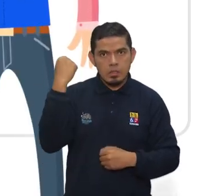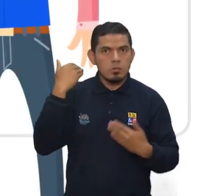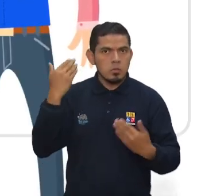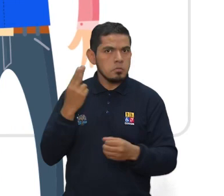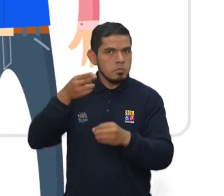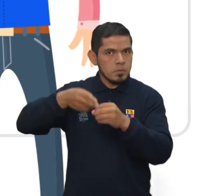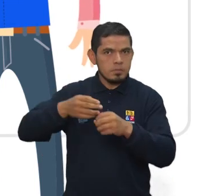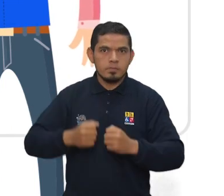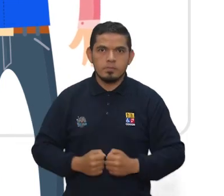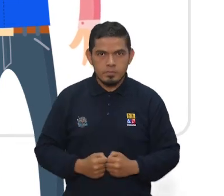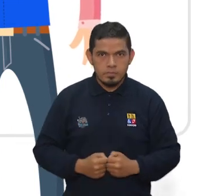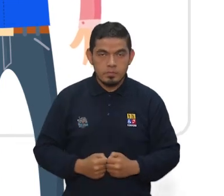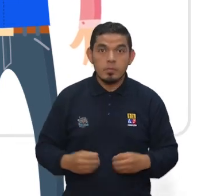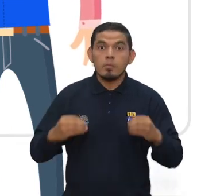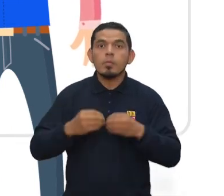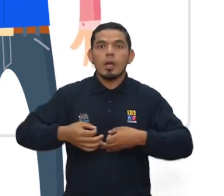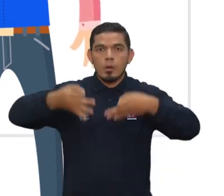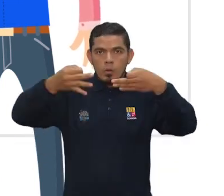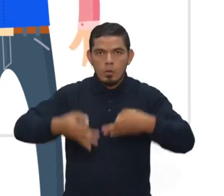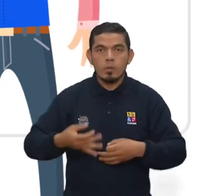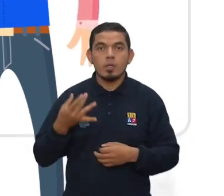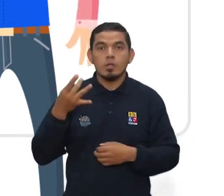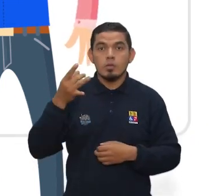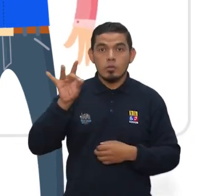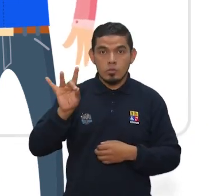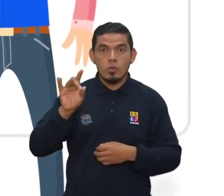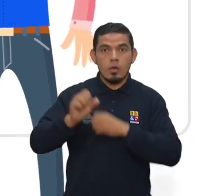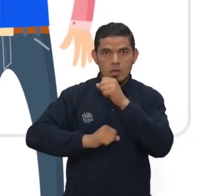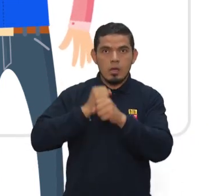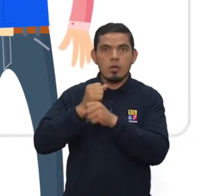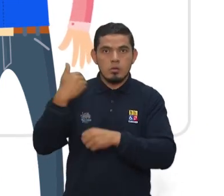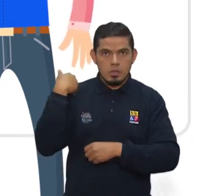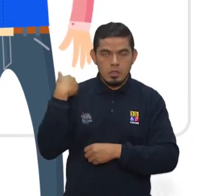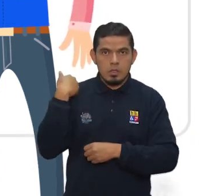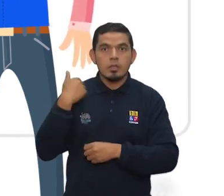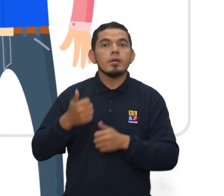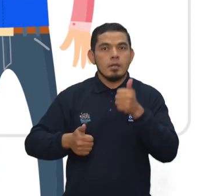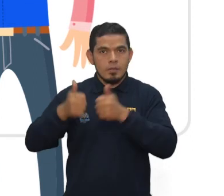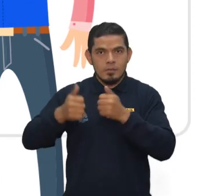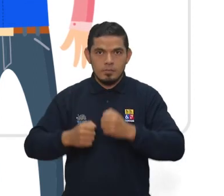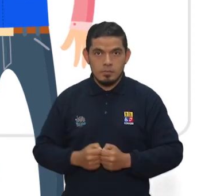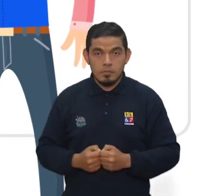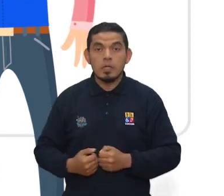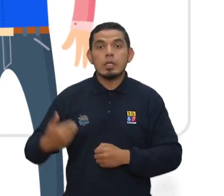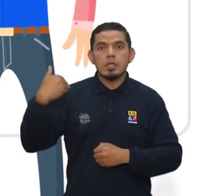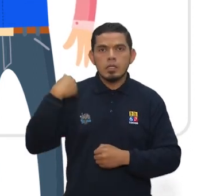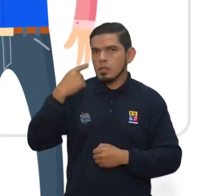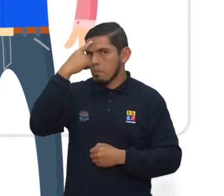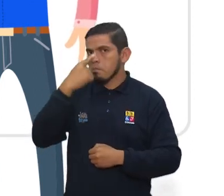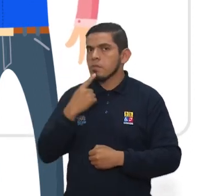goce de los derechos políticos o de participación, haber cumplido 18 años de edad al momento de presentar la postulación,